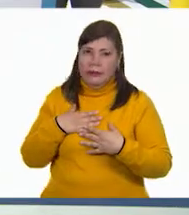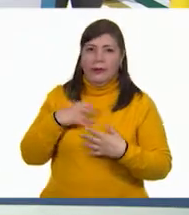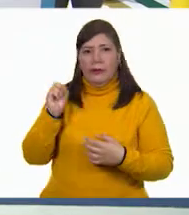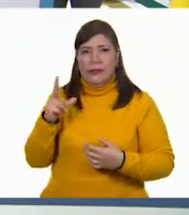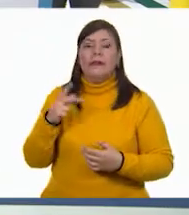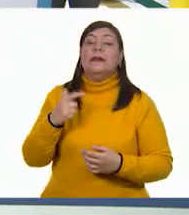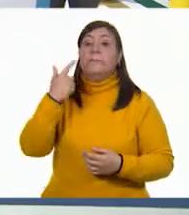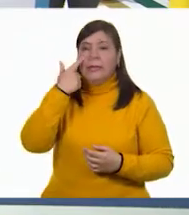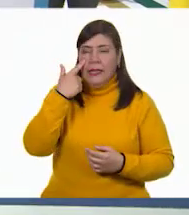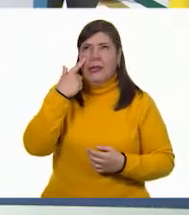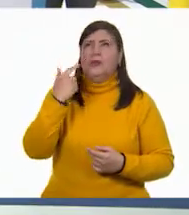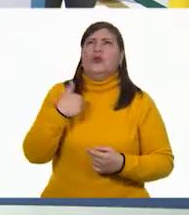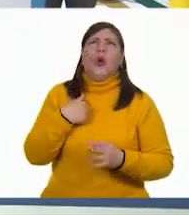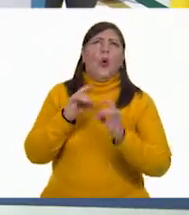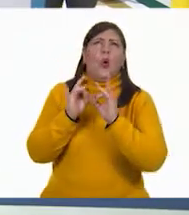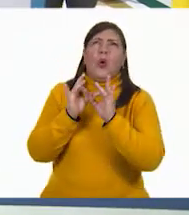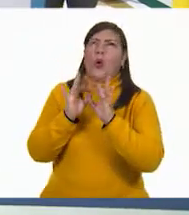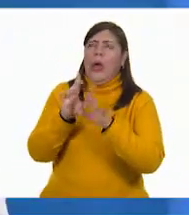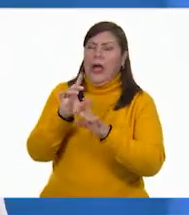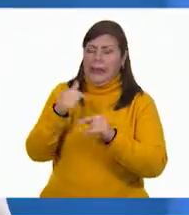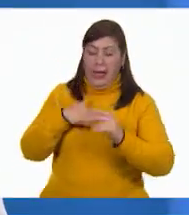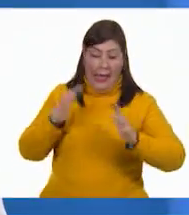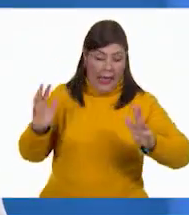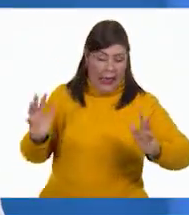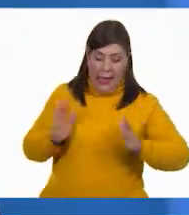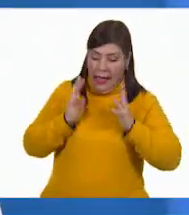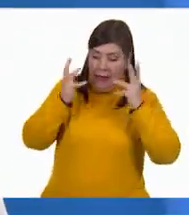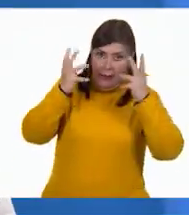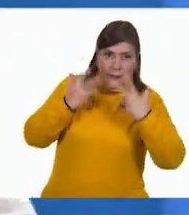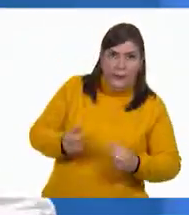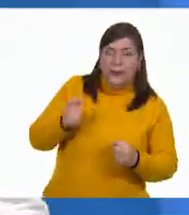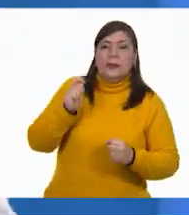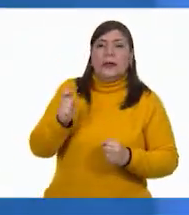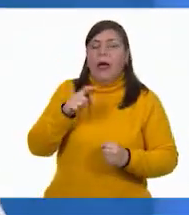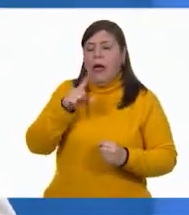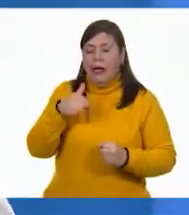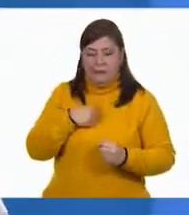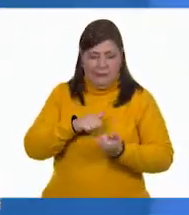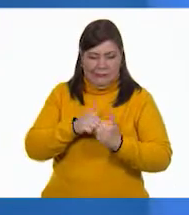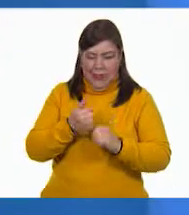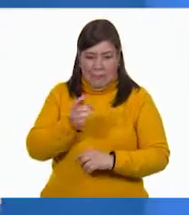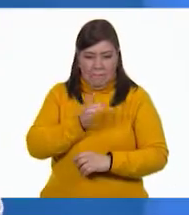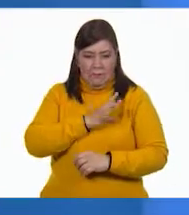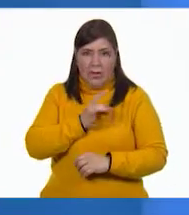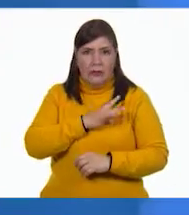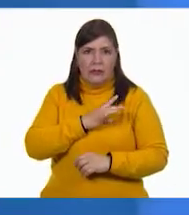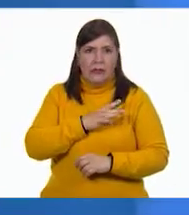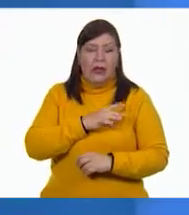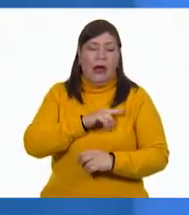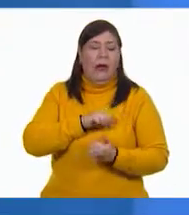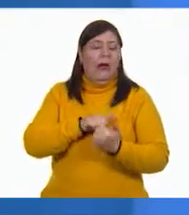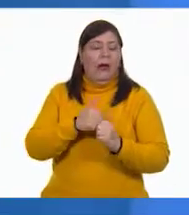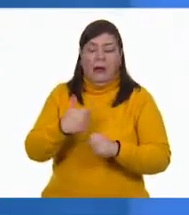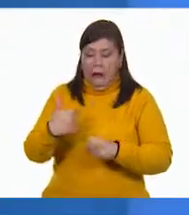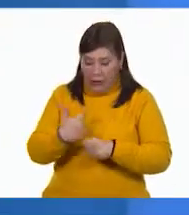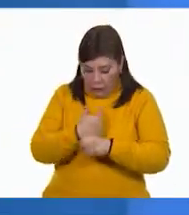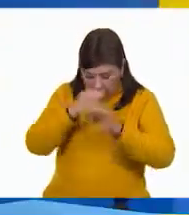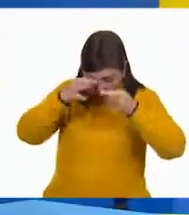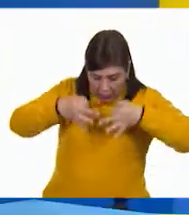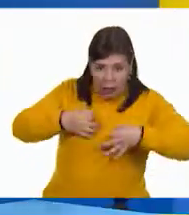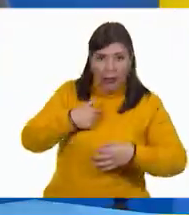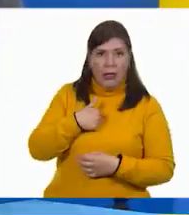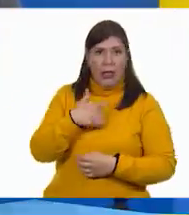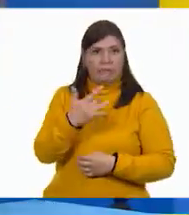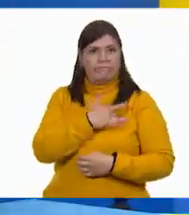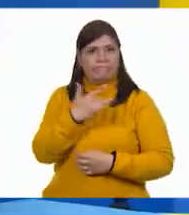Oye, pero justo después de la sorpresa, ya cuando empecé a sentir el miedo, lo primero que noté es cómo se me empezó a acelerar el corazón. Así